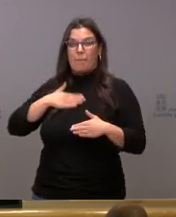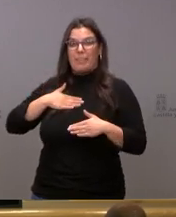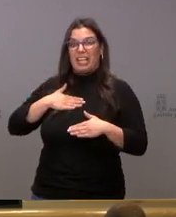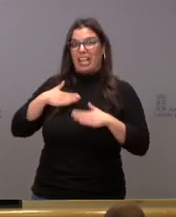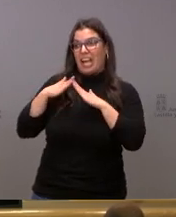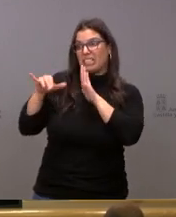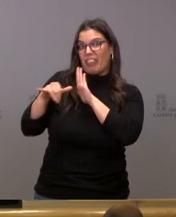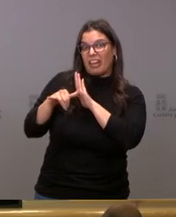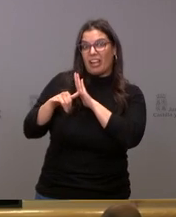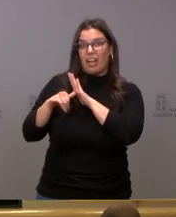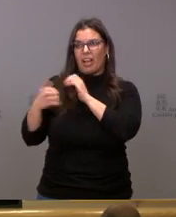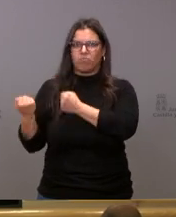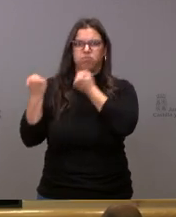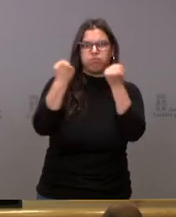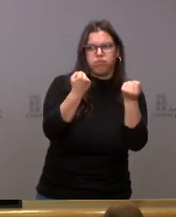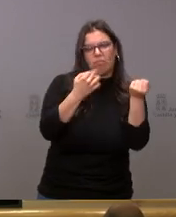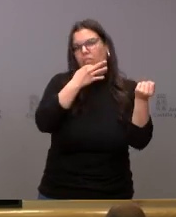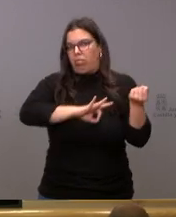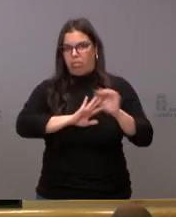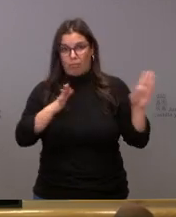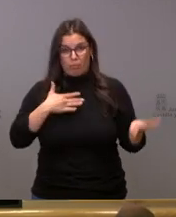puede apetecer, por una serie de razones.